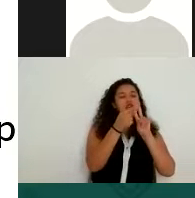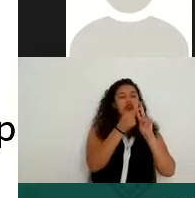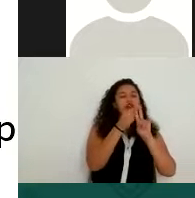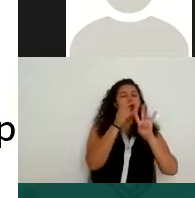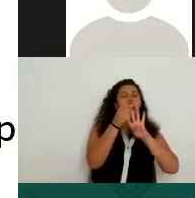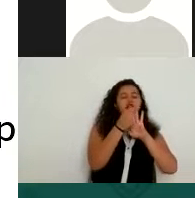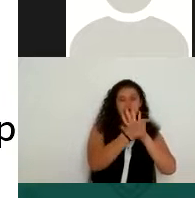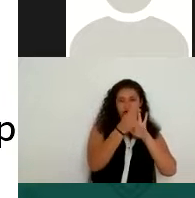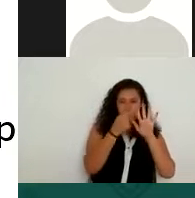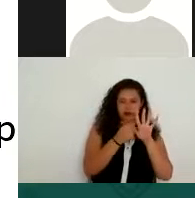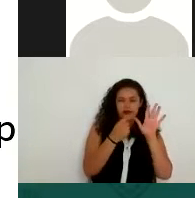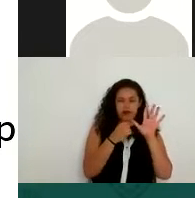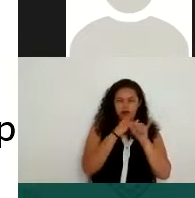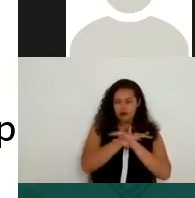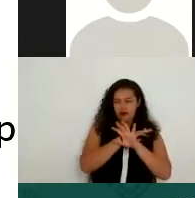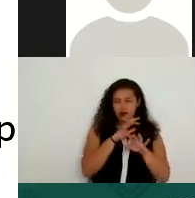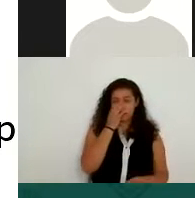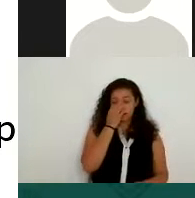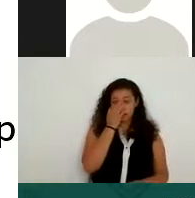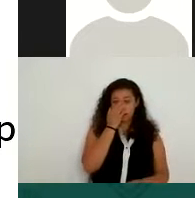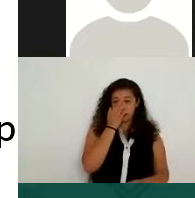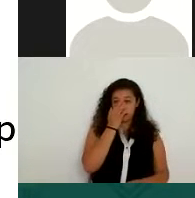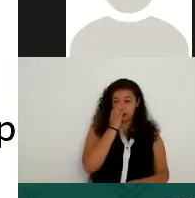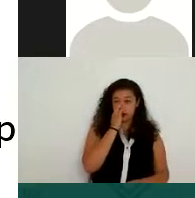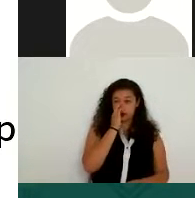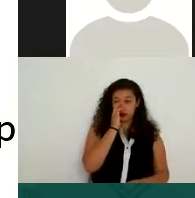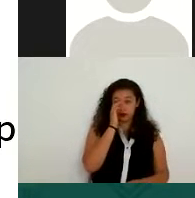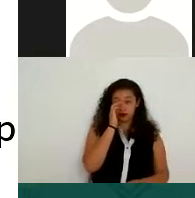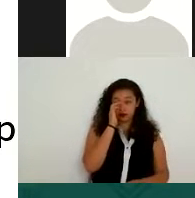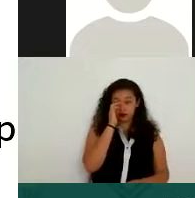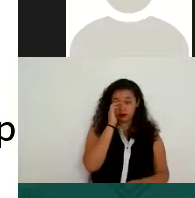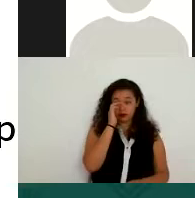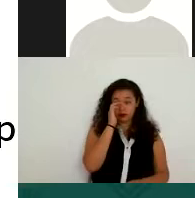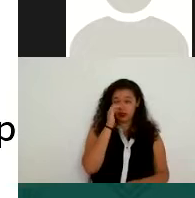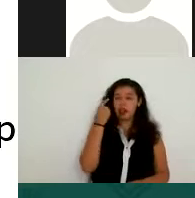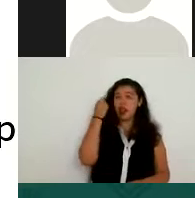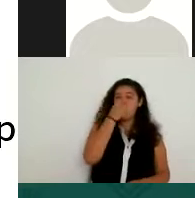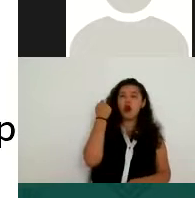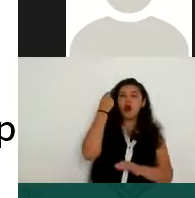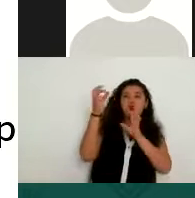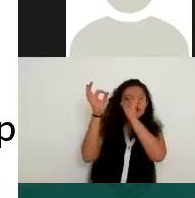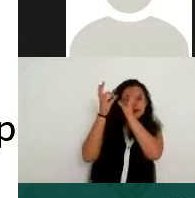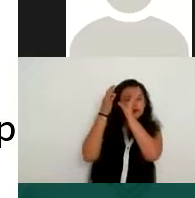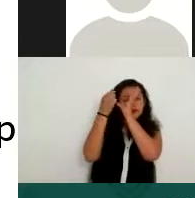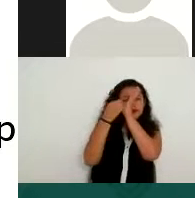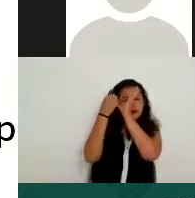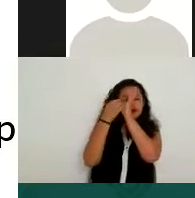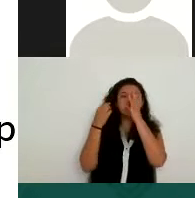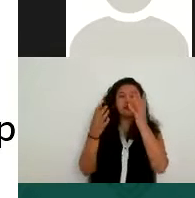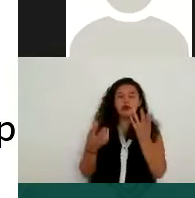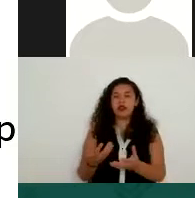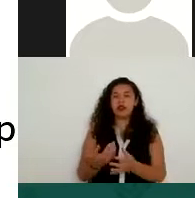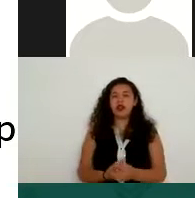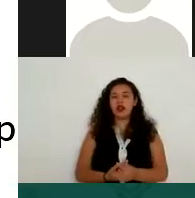la, ¿cómo se llama? El iris, ¿o qué? El del ojo. Bueno, hay diferentes cosas, ¿no? Que se refieren a